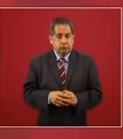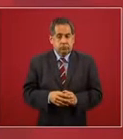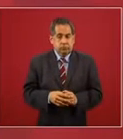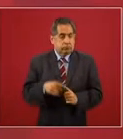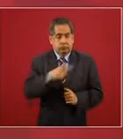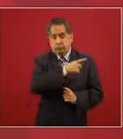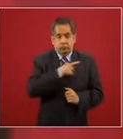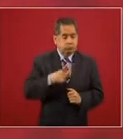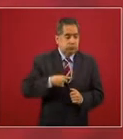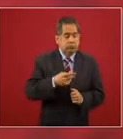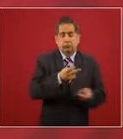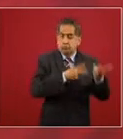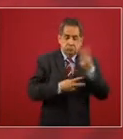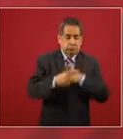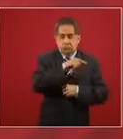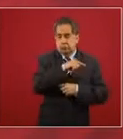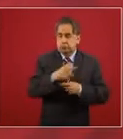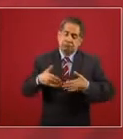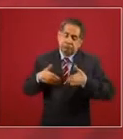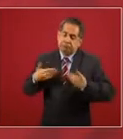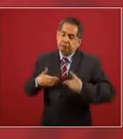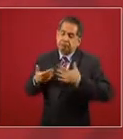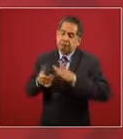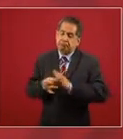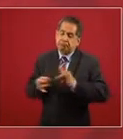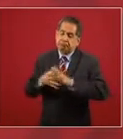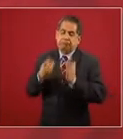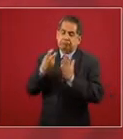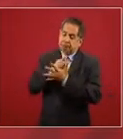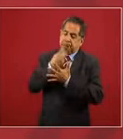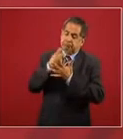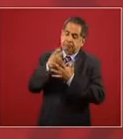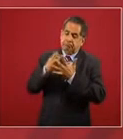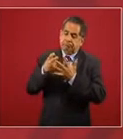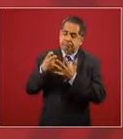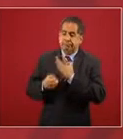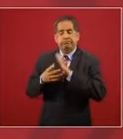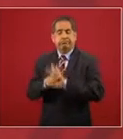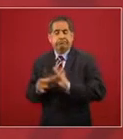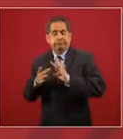declarar los acusados